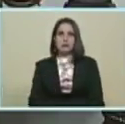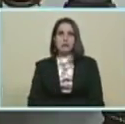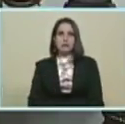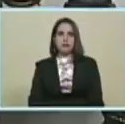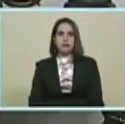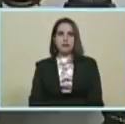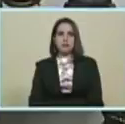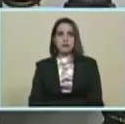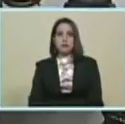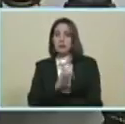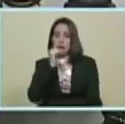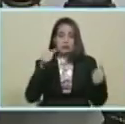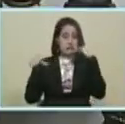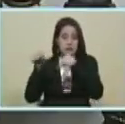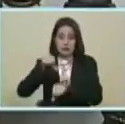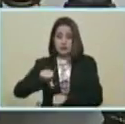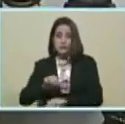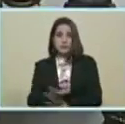Neoliberales